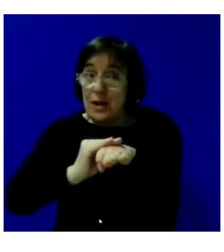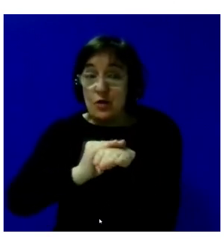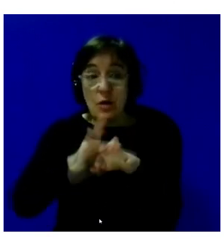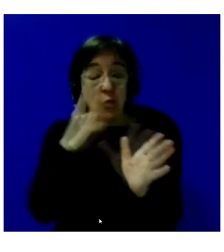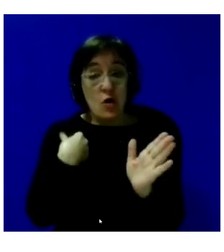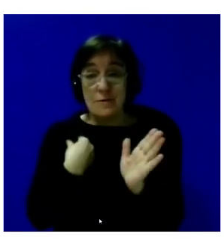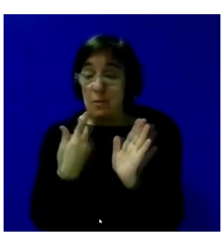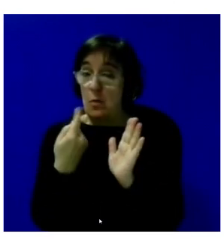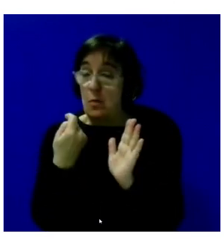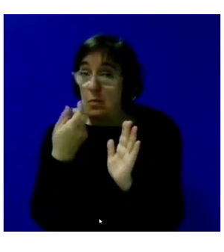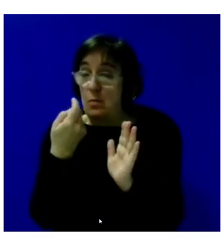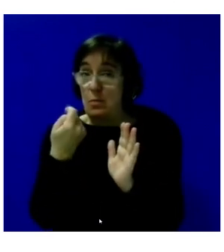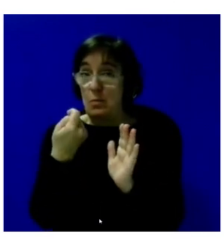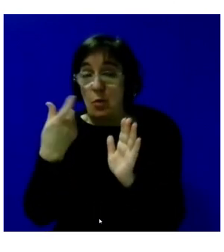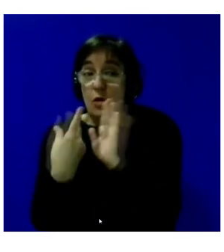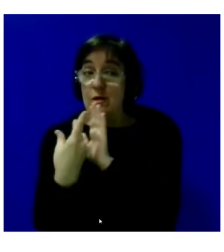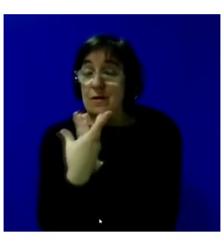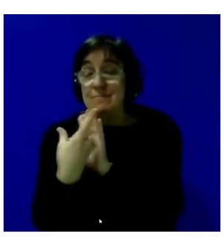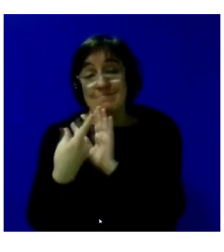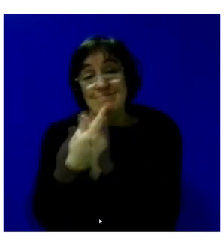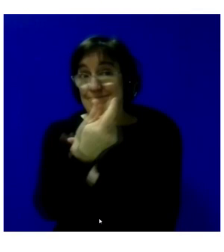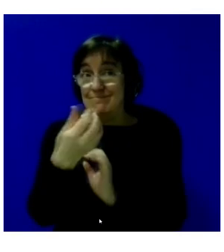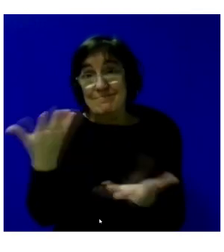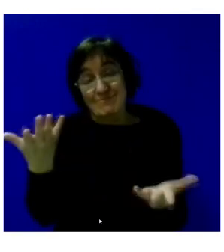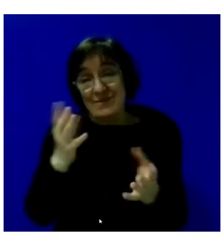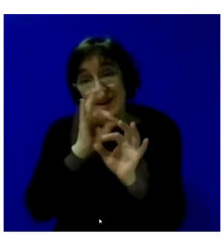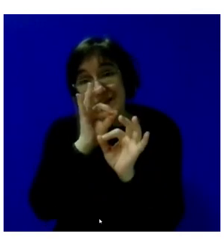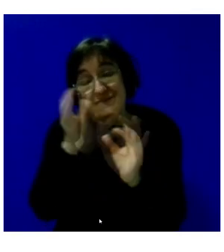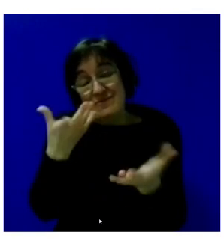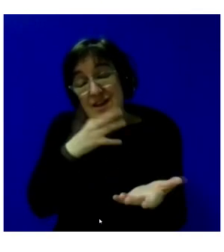salida un poco descortés que haré dentro de un ratito. Gracias.